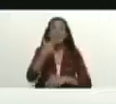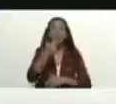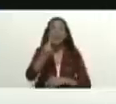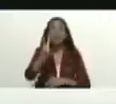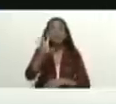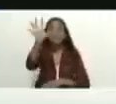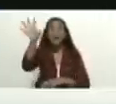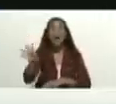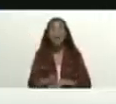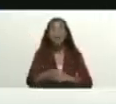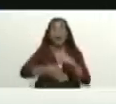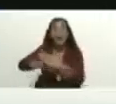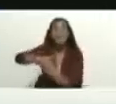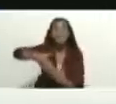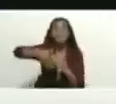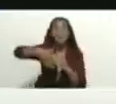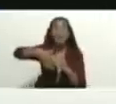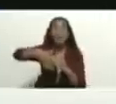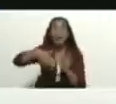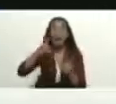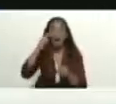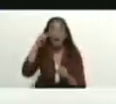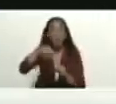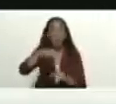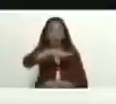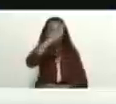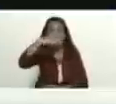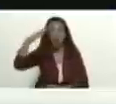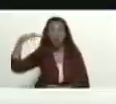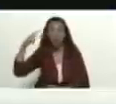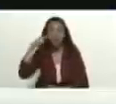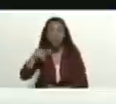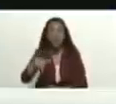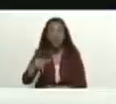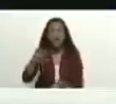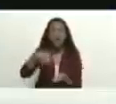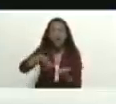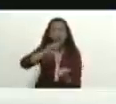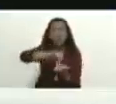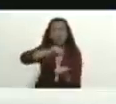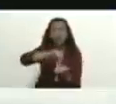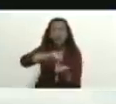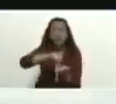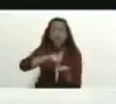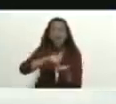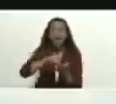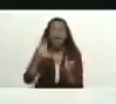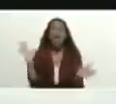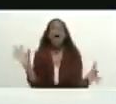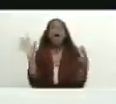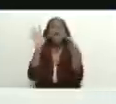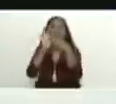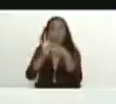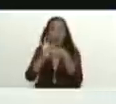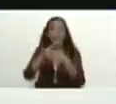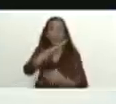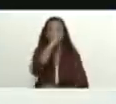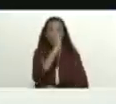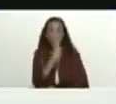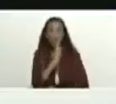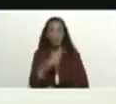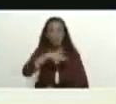Suramérica hemos llegado hemos en Brasilia a lo que se ha llamado el consenso de Brasilia